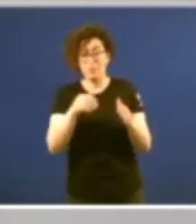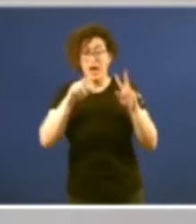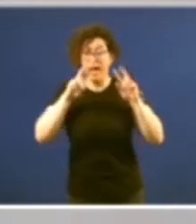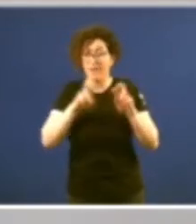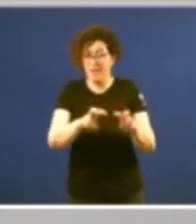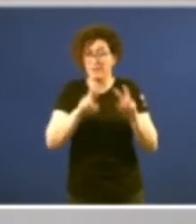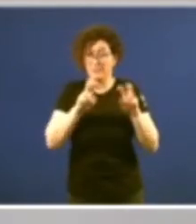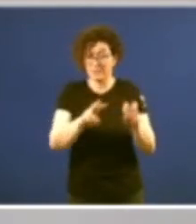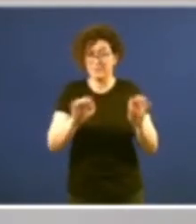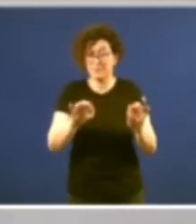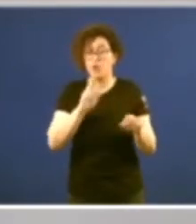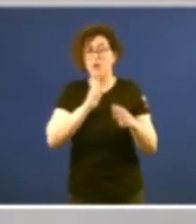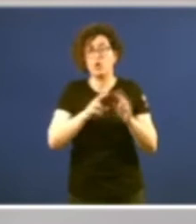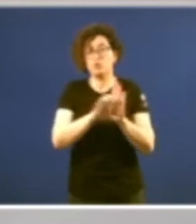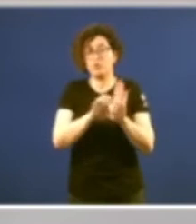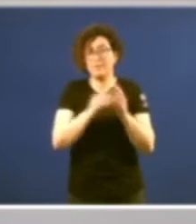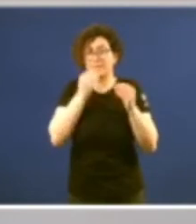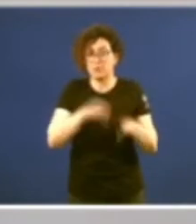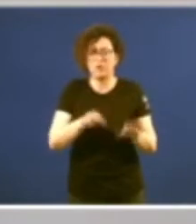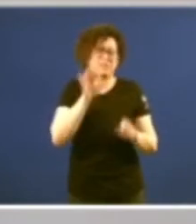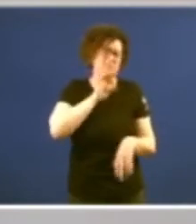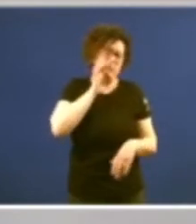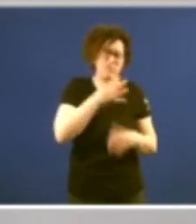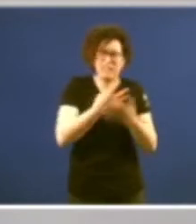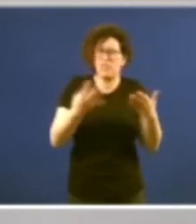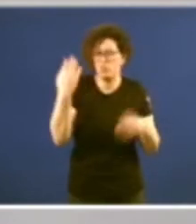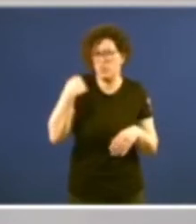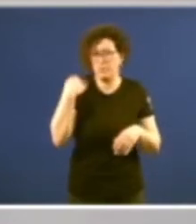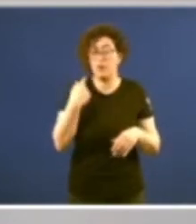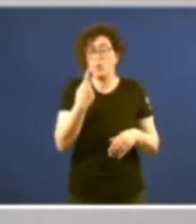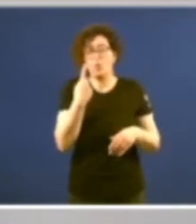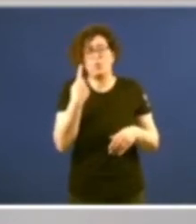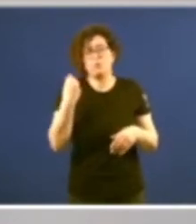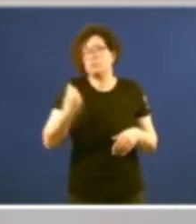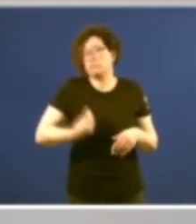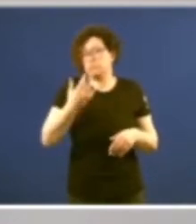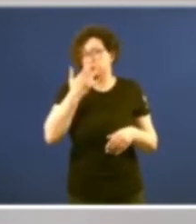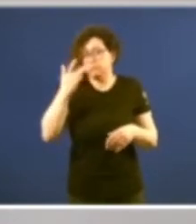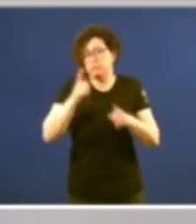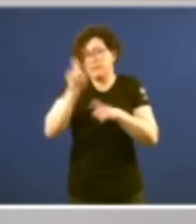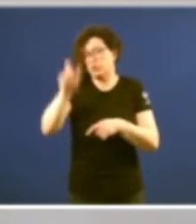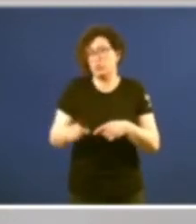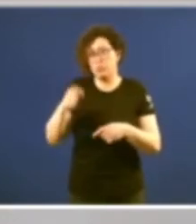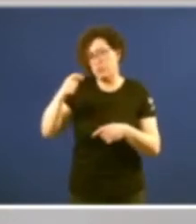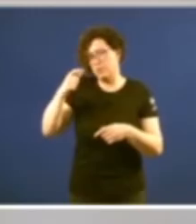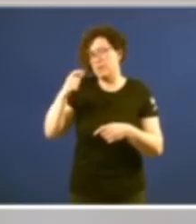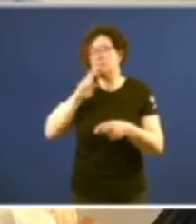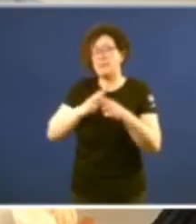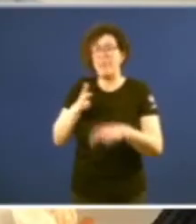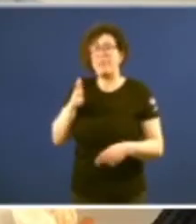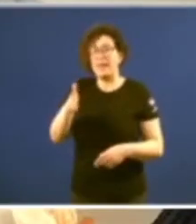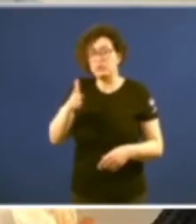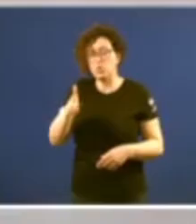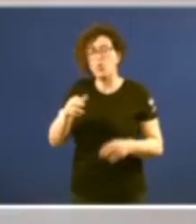constitucionalismo histórico do siglo XIX, un dos máis brillantes catedráticos de Derecho Constitucional